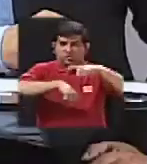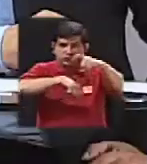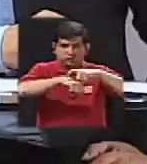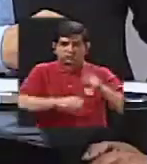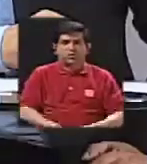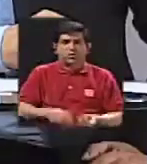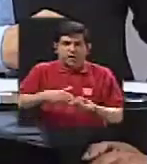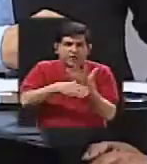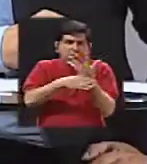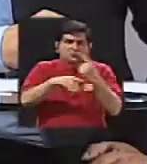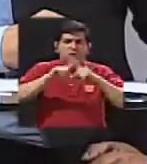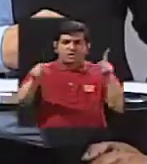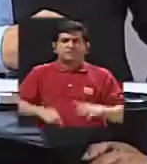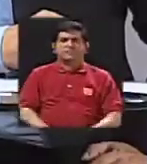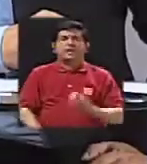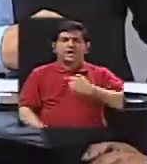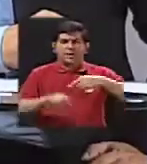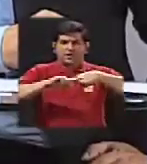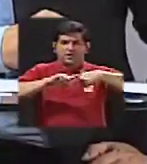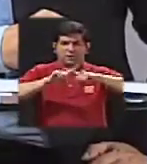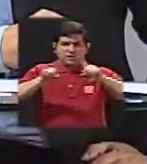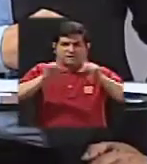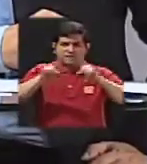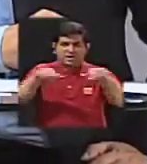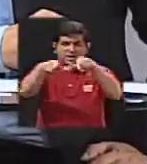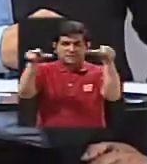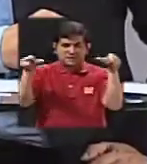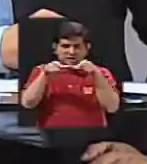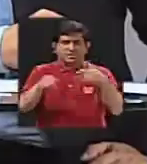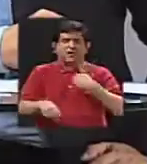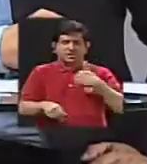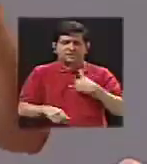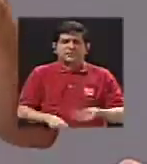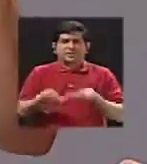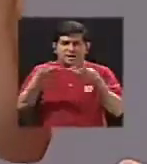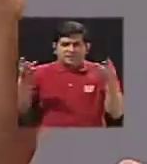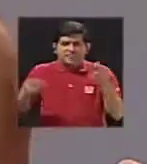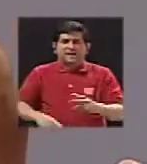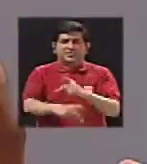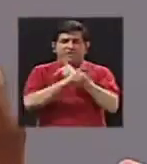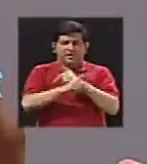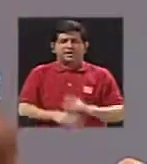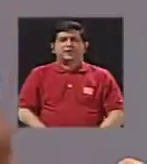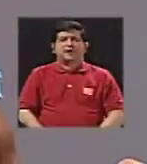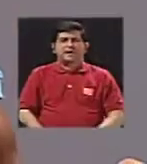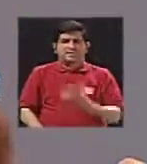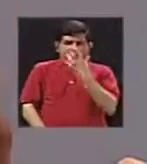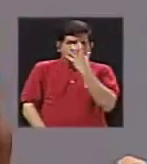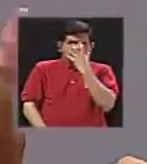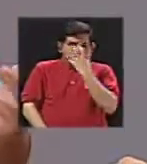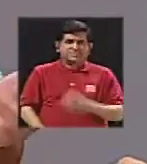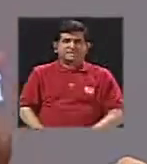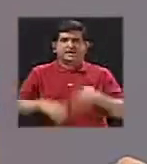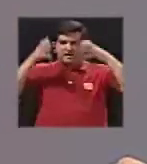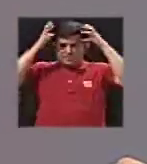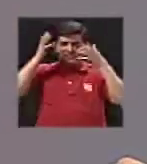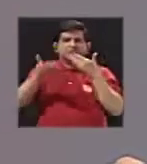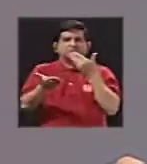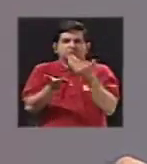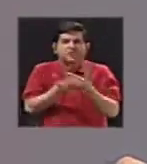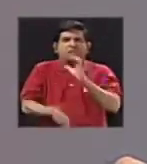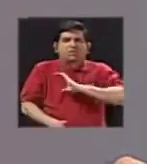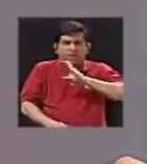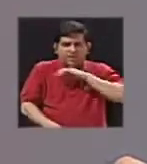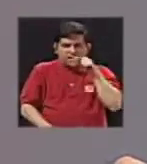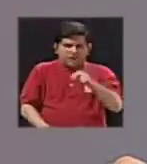ubicados en algunos sitios de protección, máscaras de seguridad, cascos de buena calidad, que recientemente, pues, se